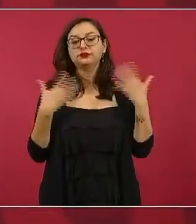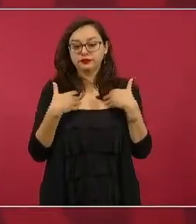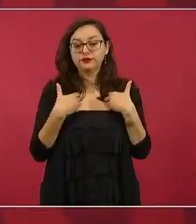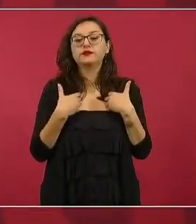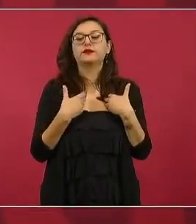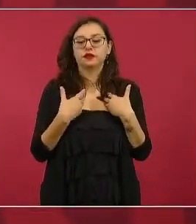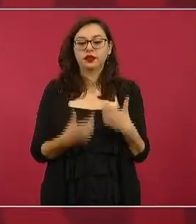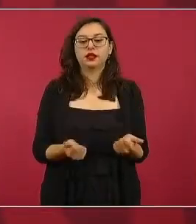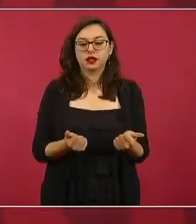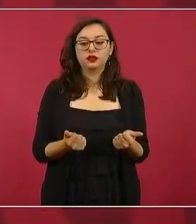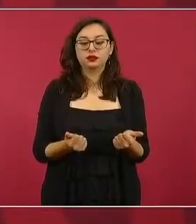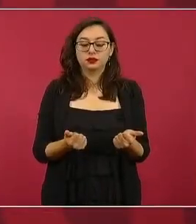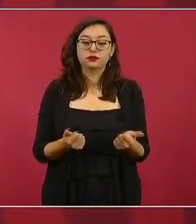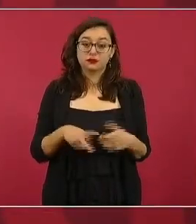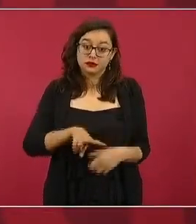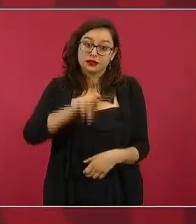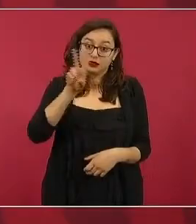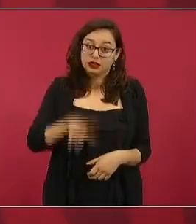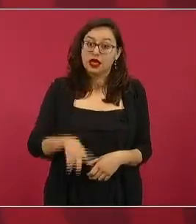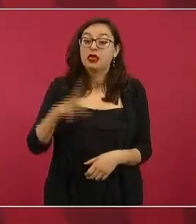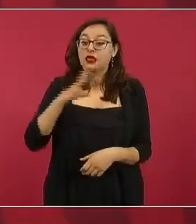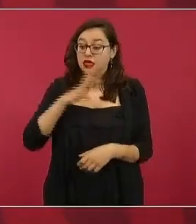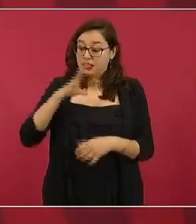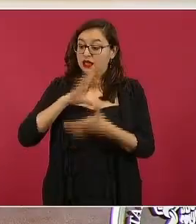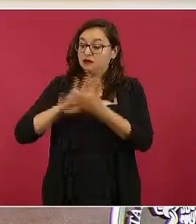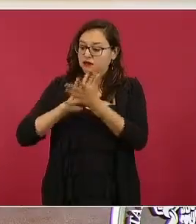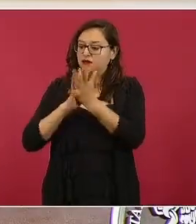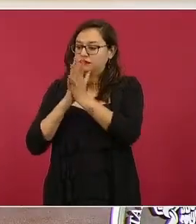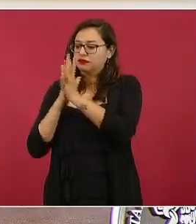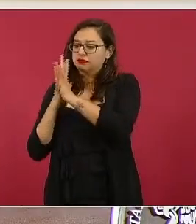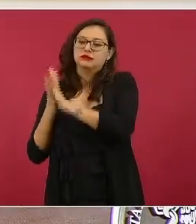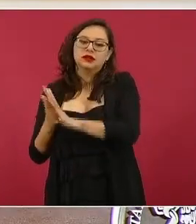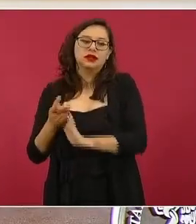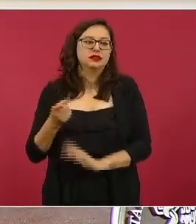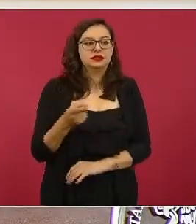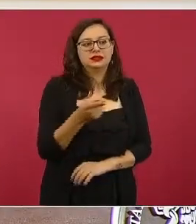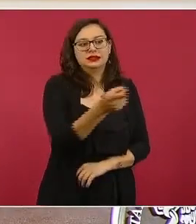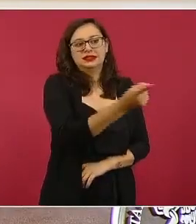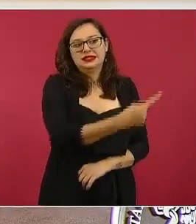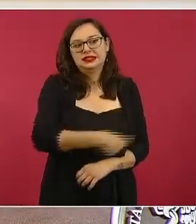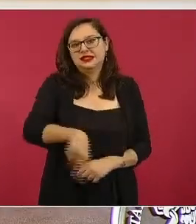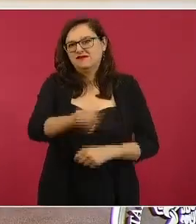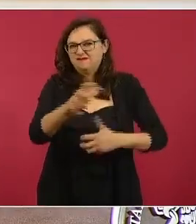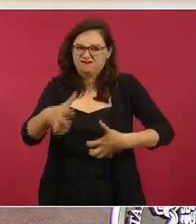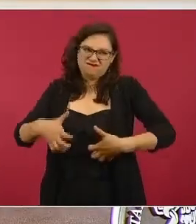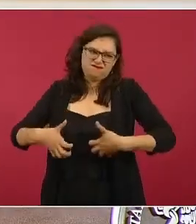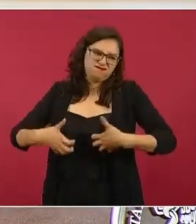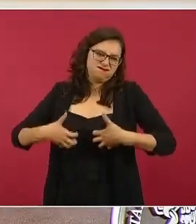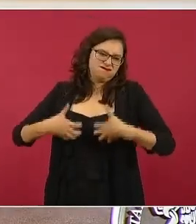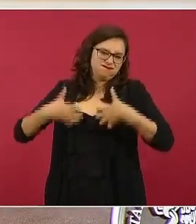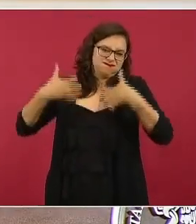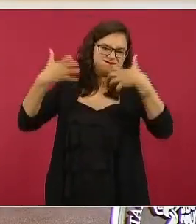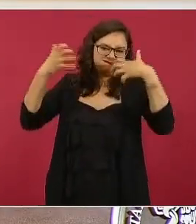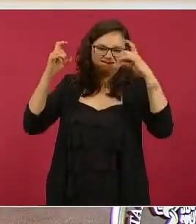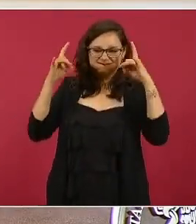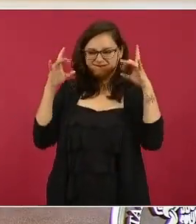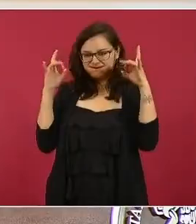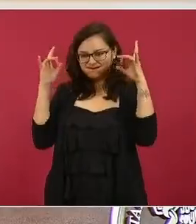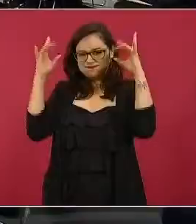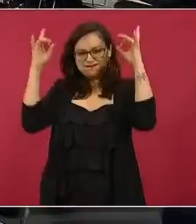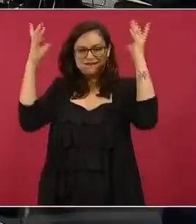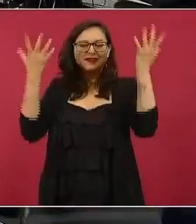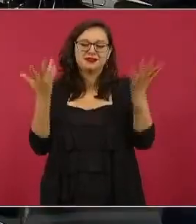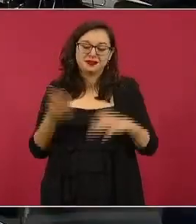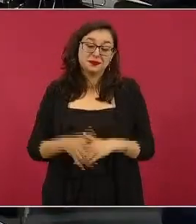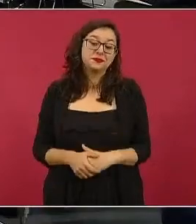transformación yo lo dije la cuarta transformación va a ser